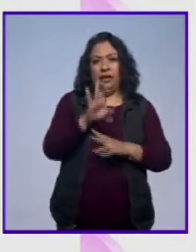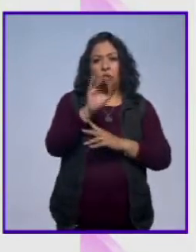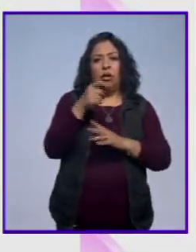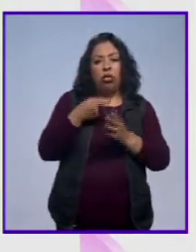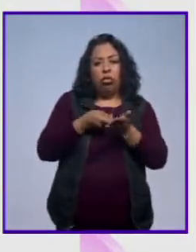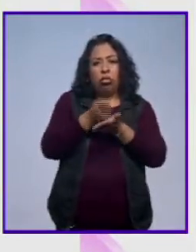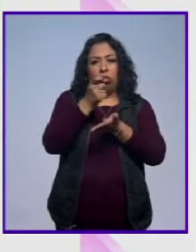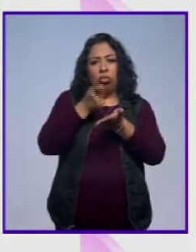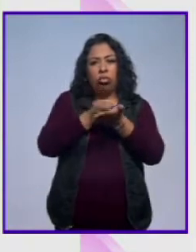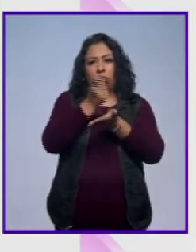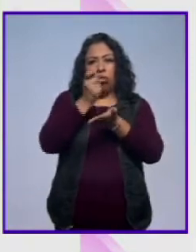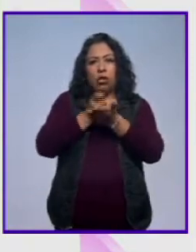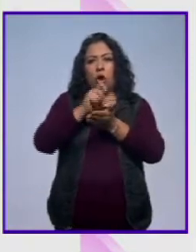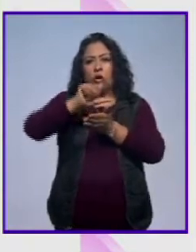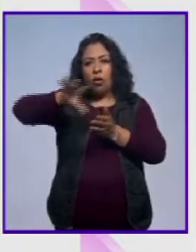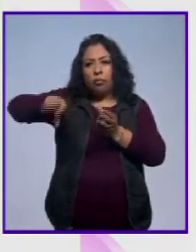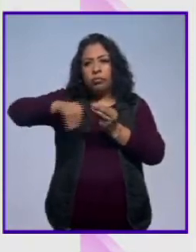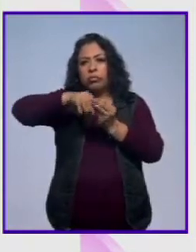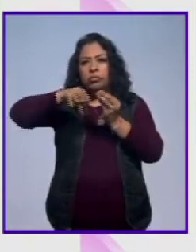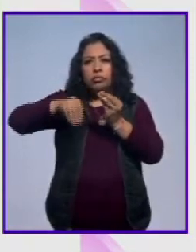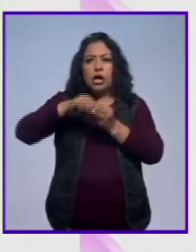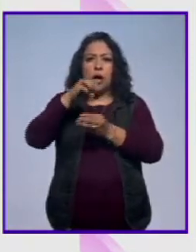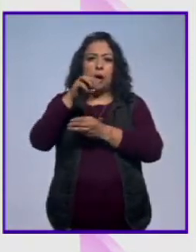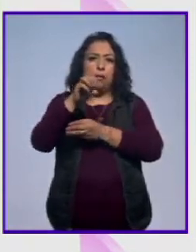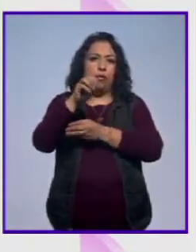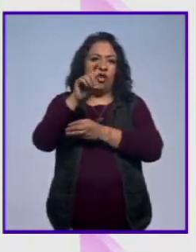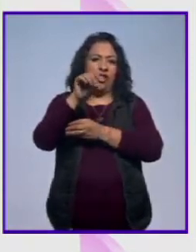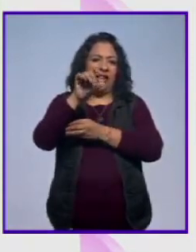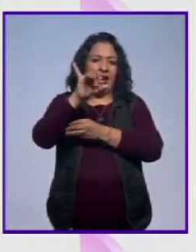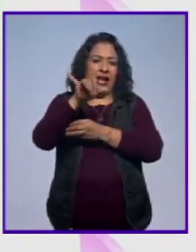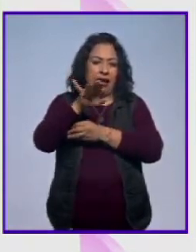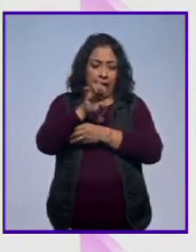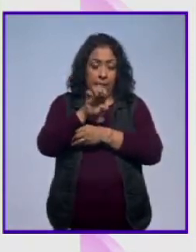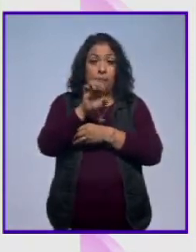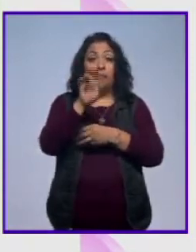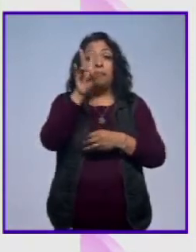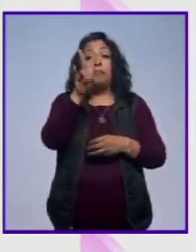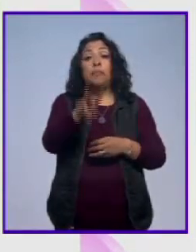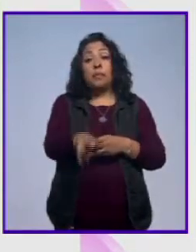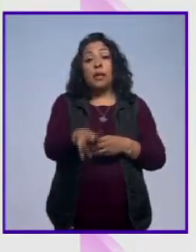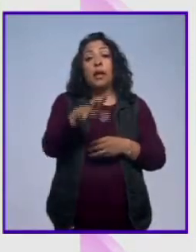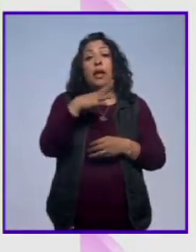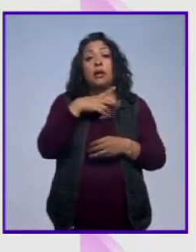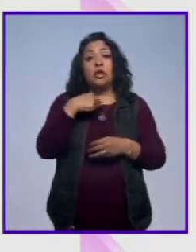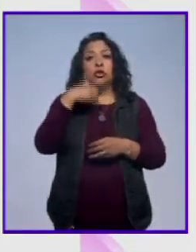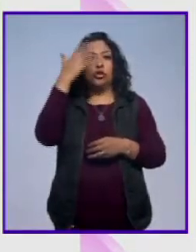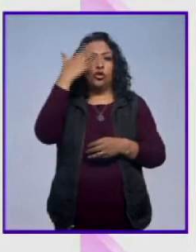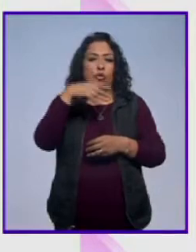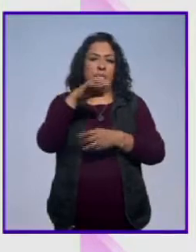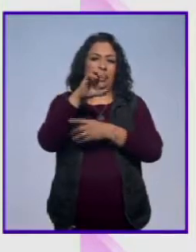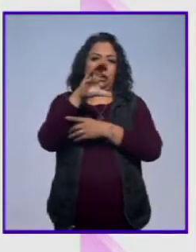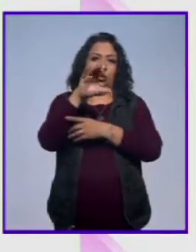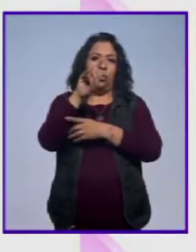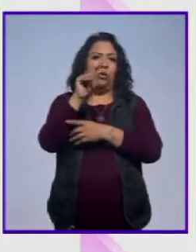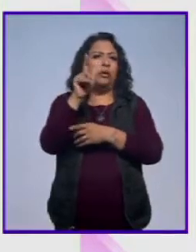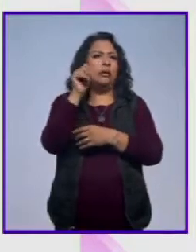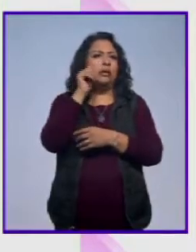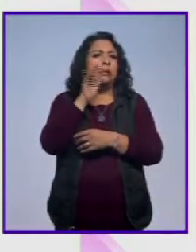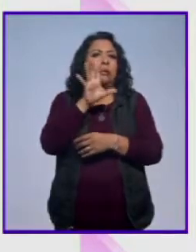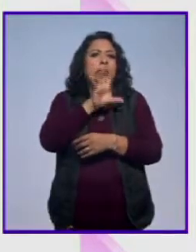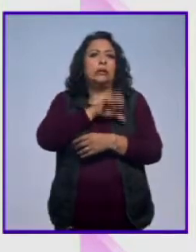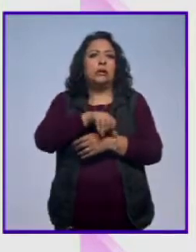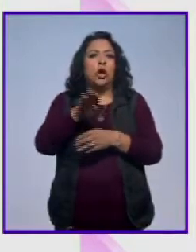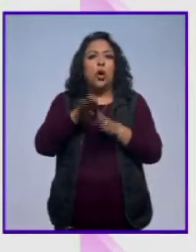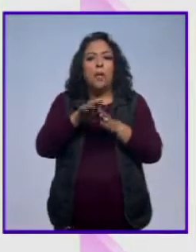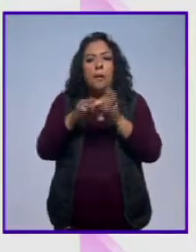tallado, y la que acumula material, que es el modelaje. Definitivamente, desde que supe de la escultura, siempre me fascinó la idea de modelar, o sea,